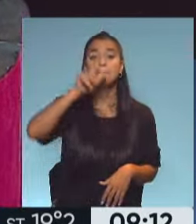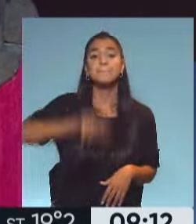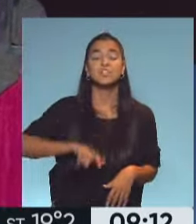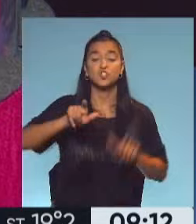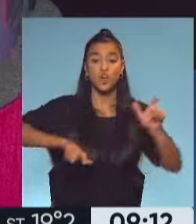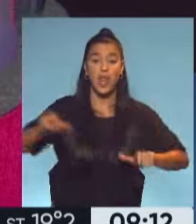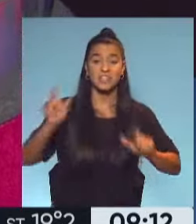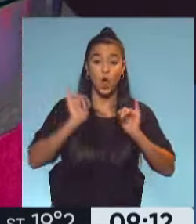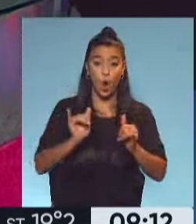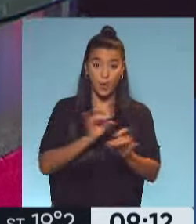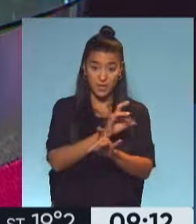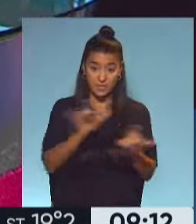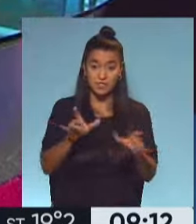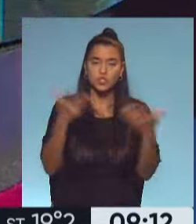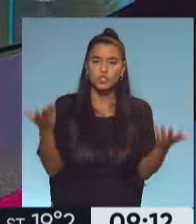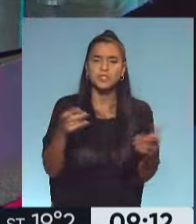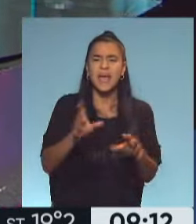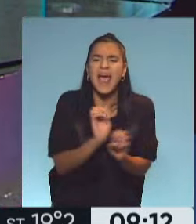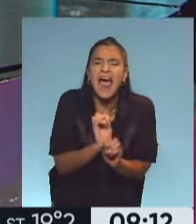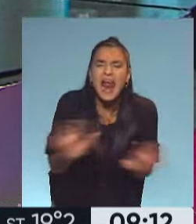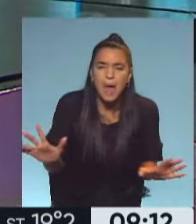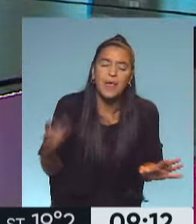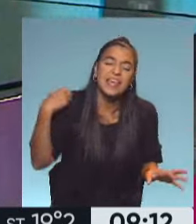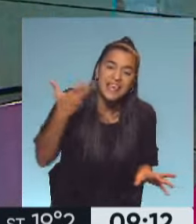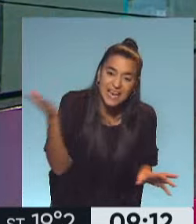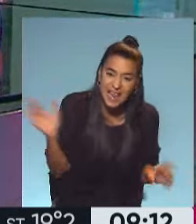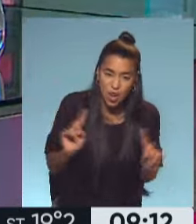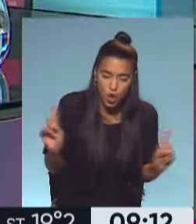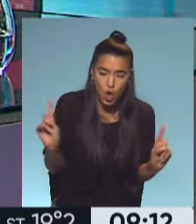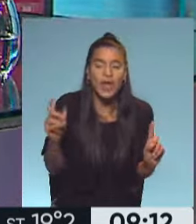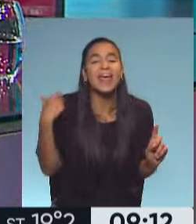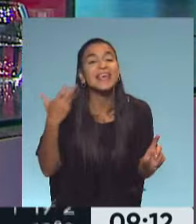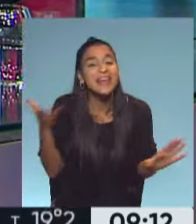más joven, y que no va a tener formas graves, en general, vuelvo a decir,